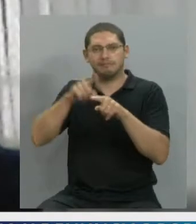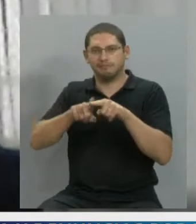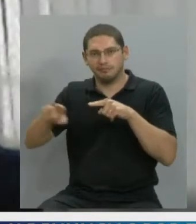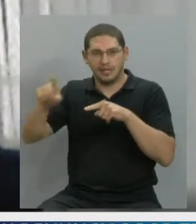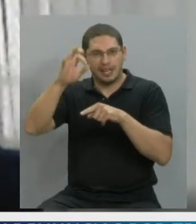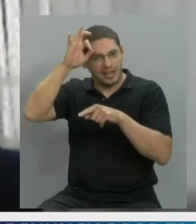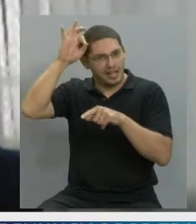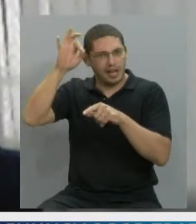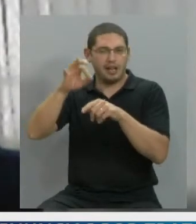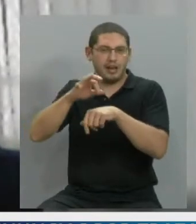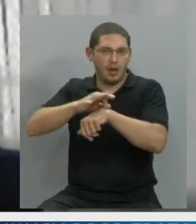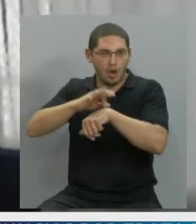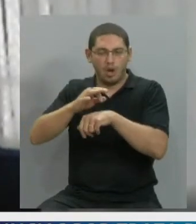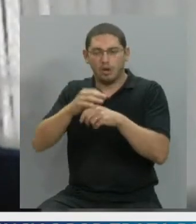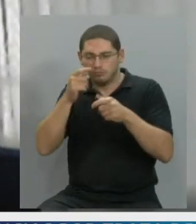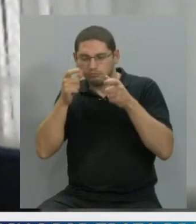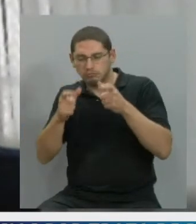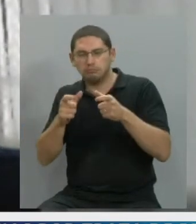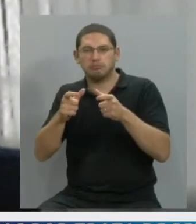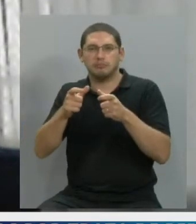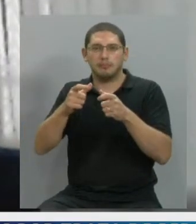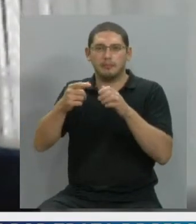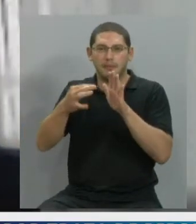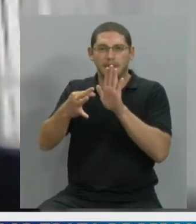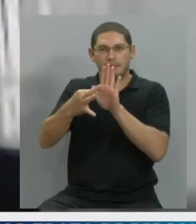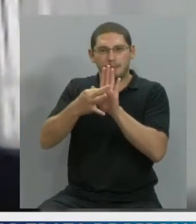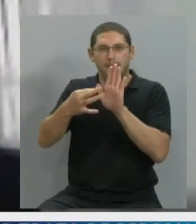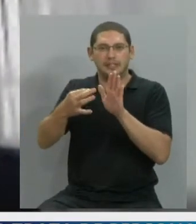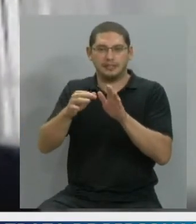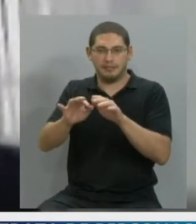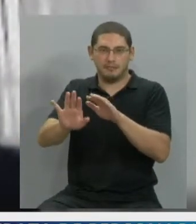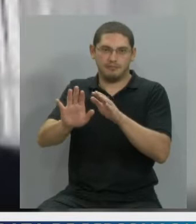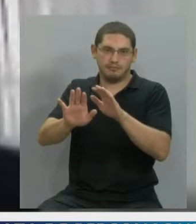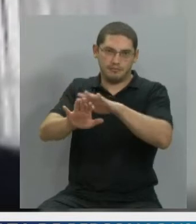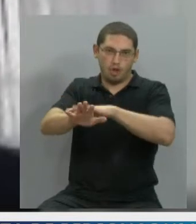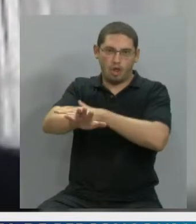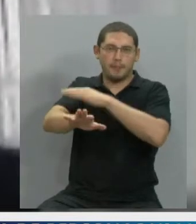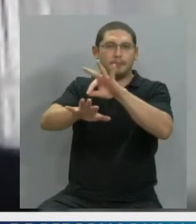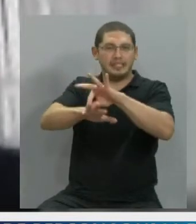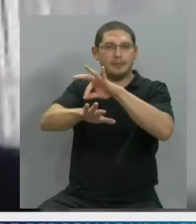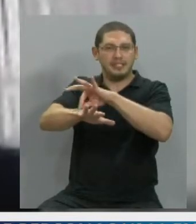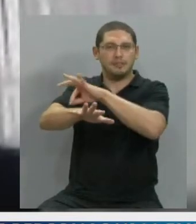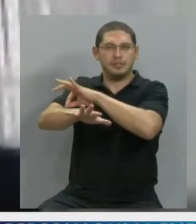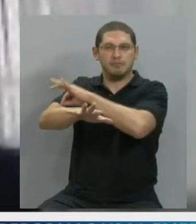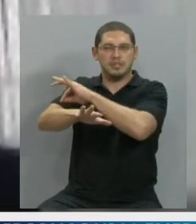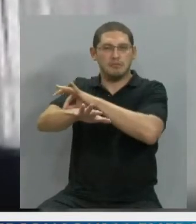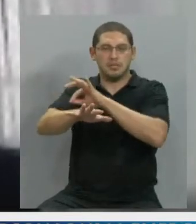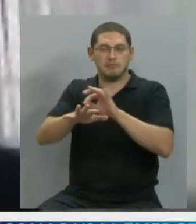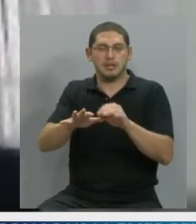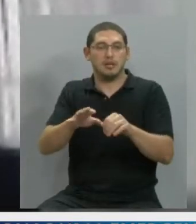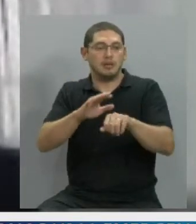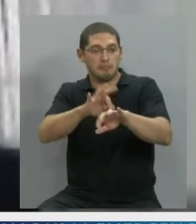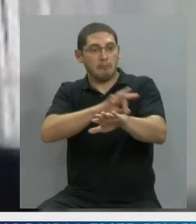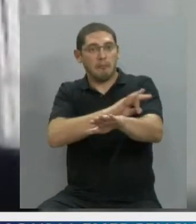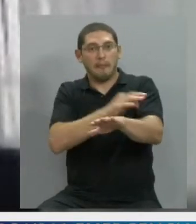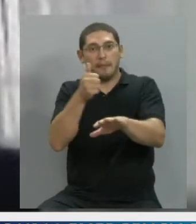El neurólogo la atiende, la revisa, le hace un pincha toque en su pierna, de la derecha, izquierda todo bien y en la derecha